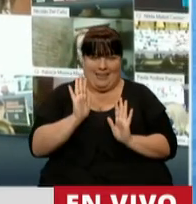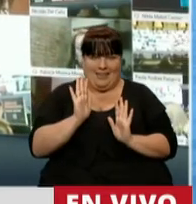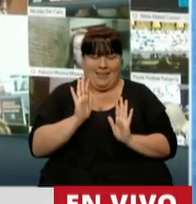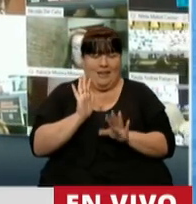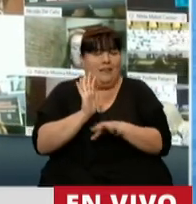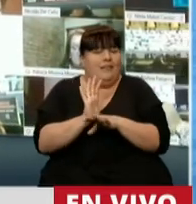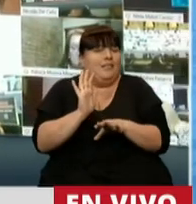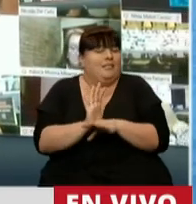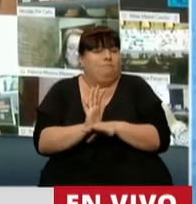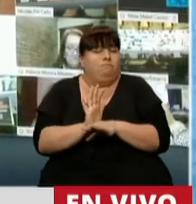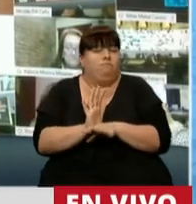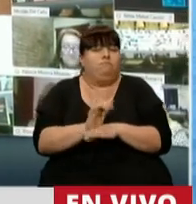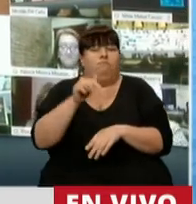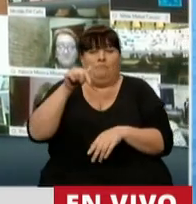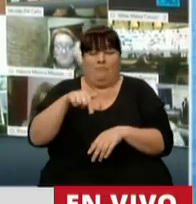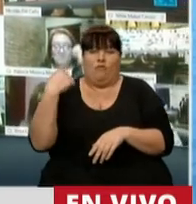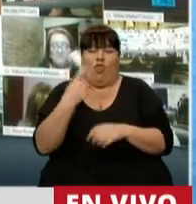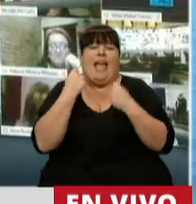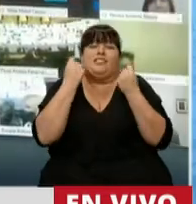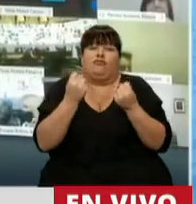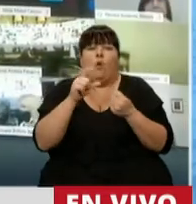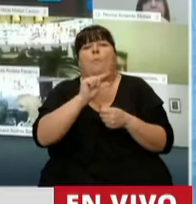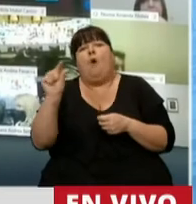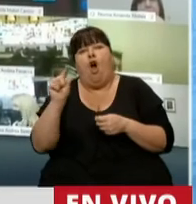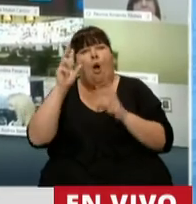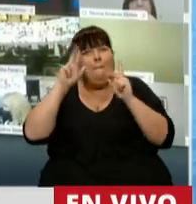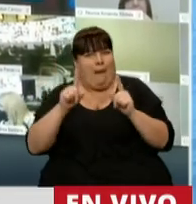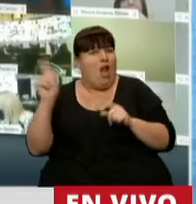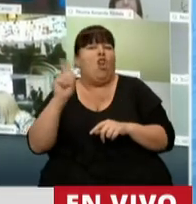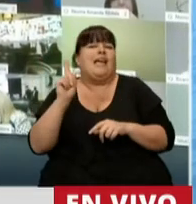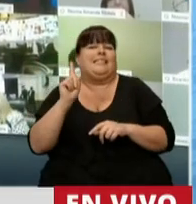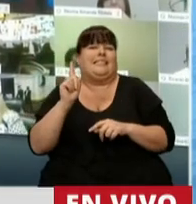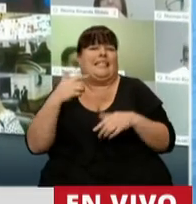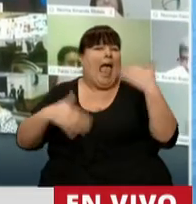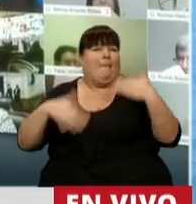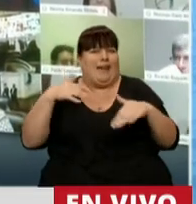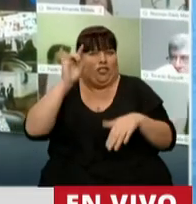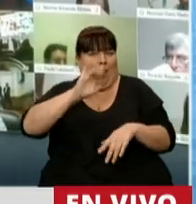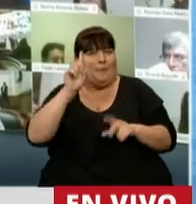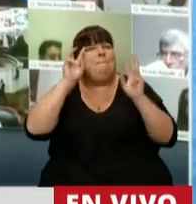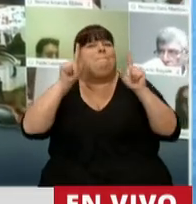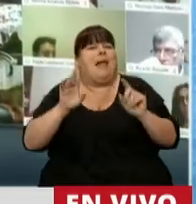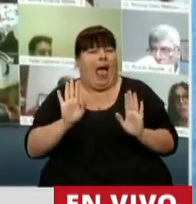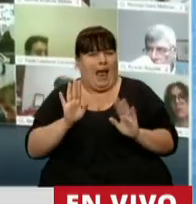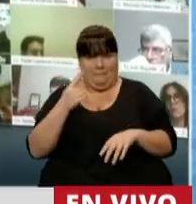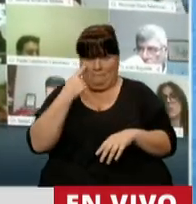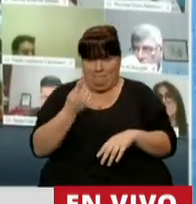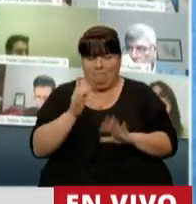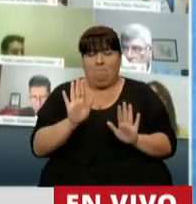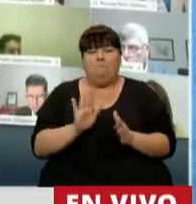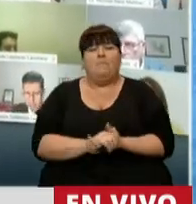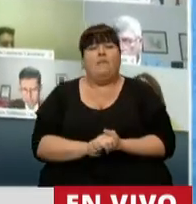Quiere decir que este esfuerzo, porque es una parte del plan, no es solamente una emergencia. Fíjese,